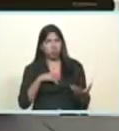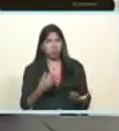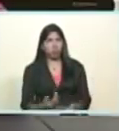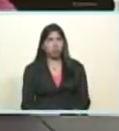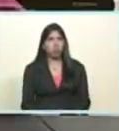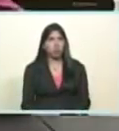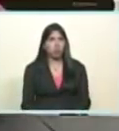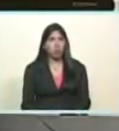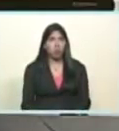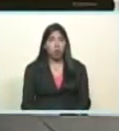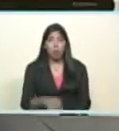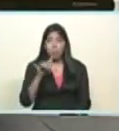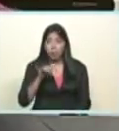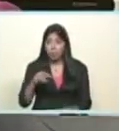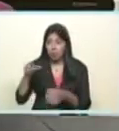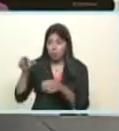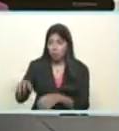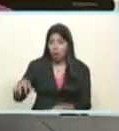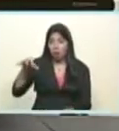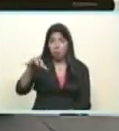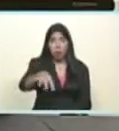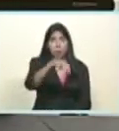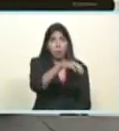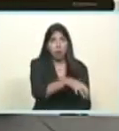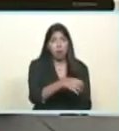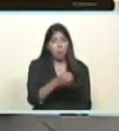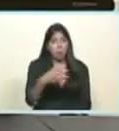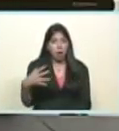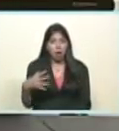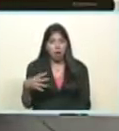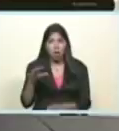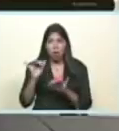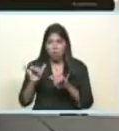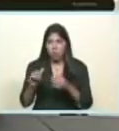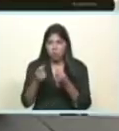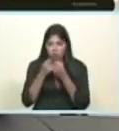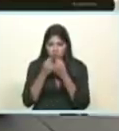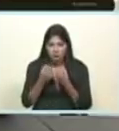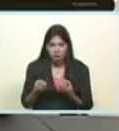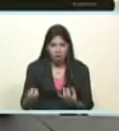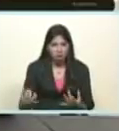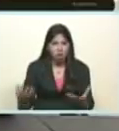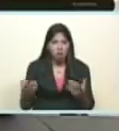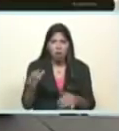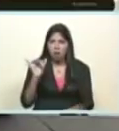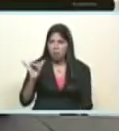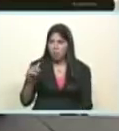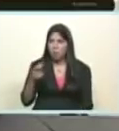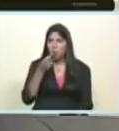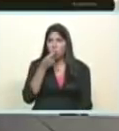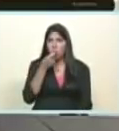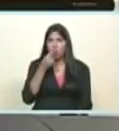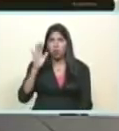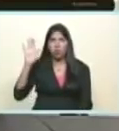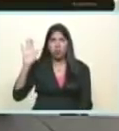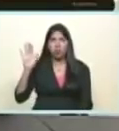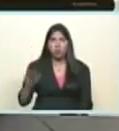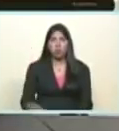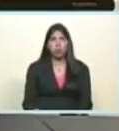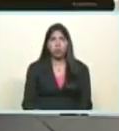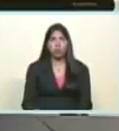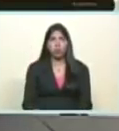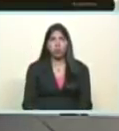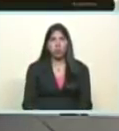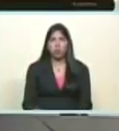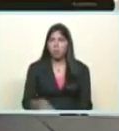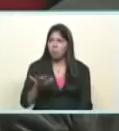con las mismas bases con la misma grama con los mismos árbitros el mismo umpire como le